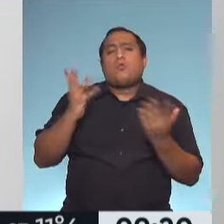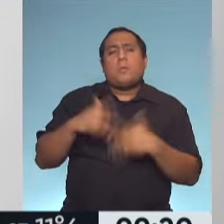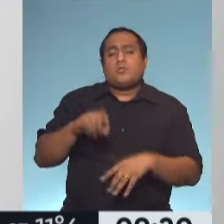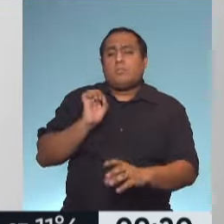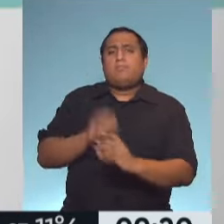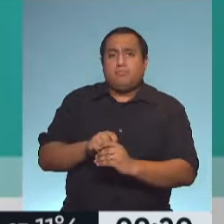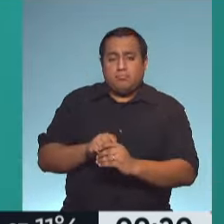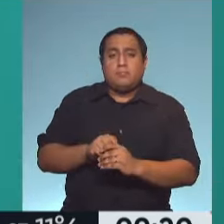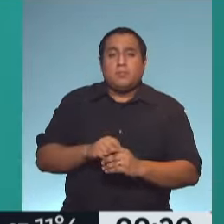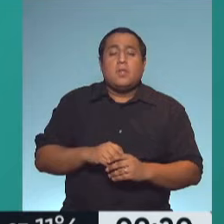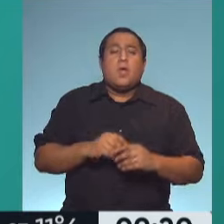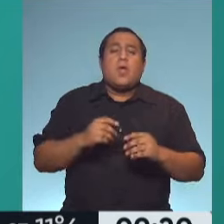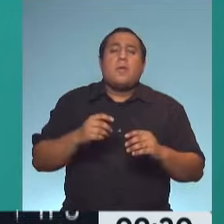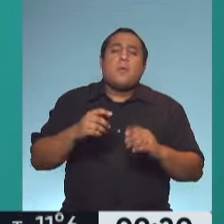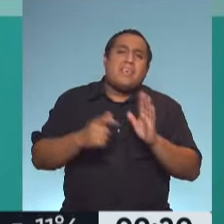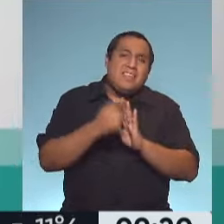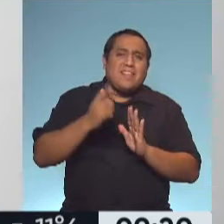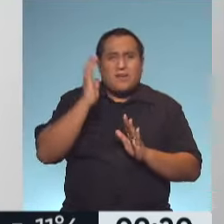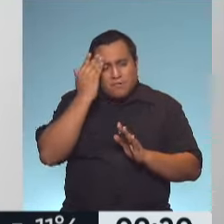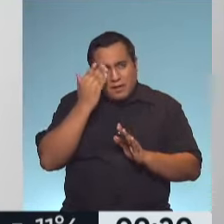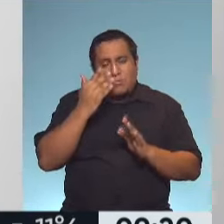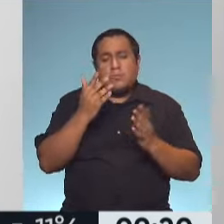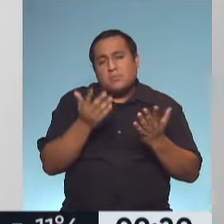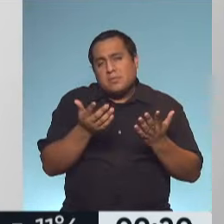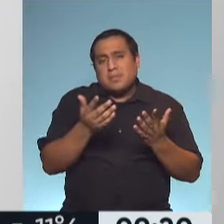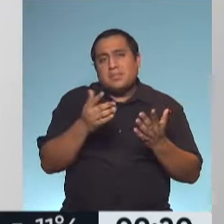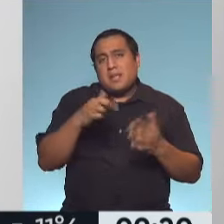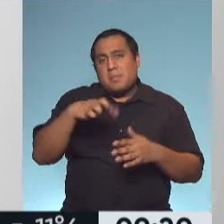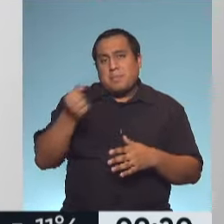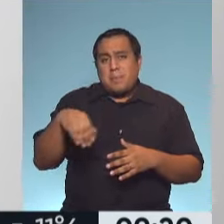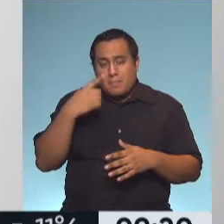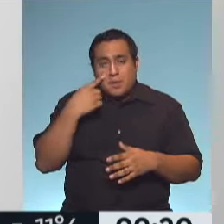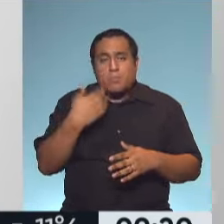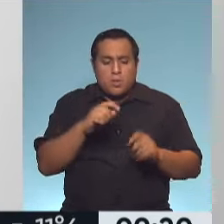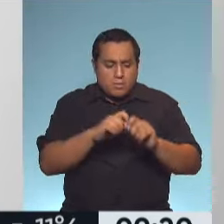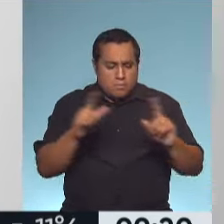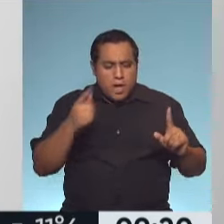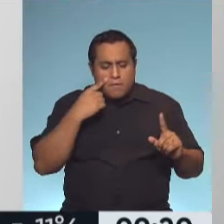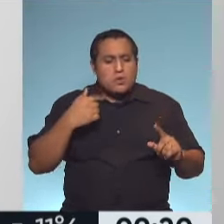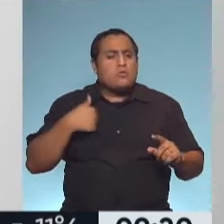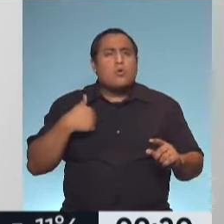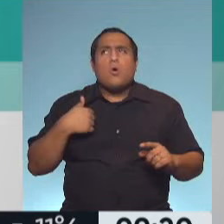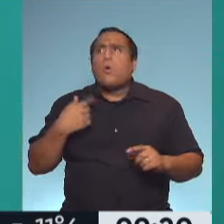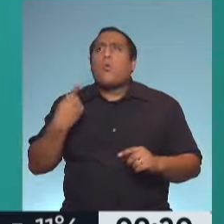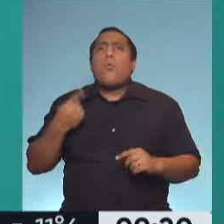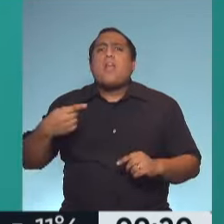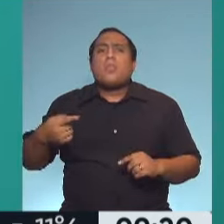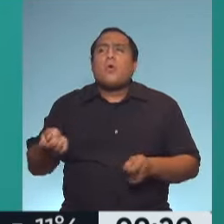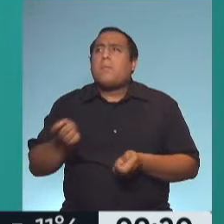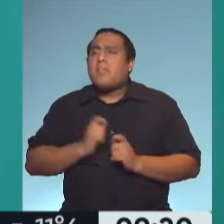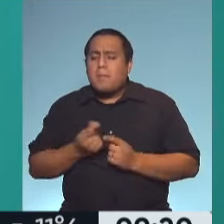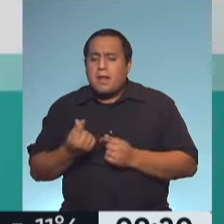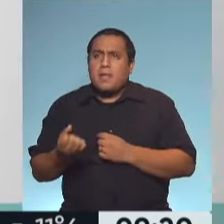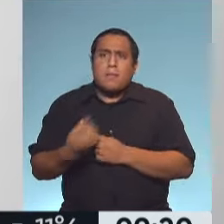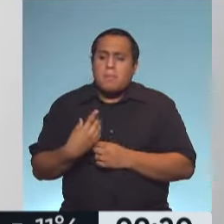mes, si quieren las redes de PAMI pueden ver en función del DNI y del monto de la jubilación que recibe, van a ser distintos días en los que nosotros depositamos